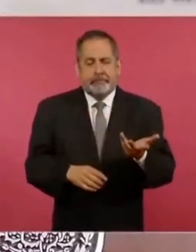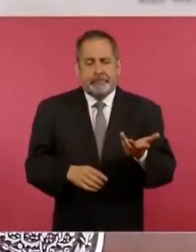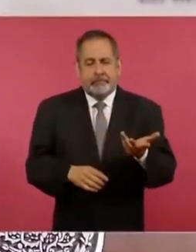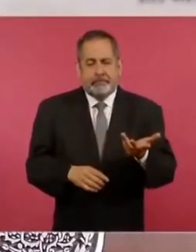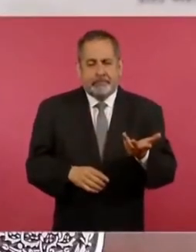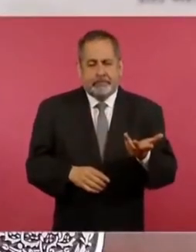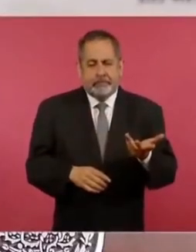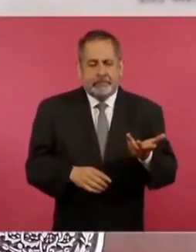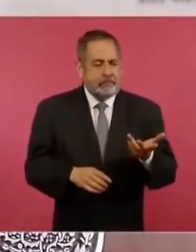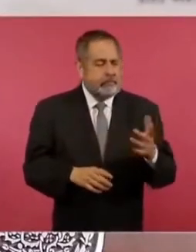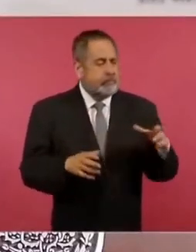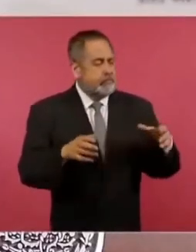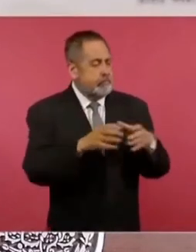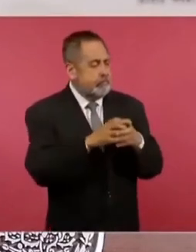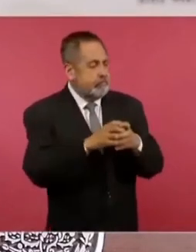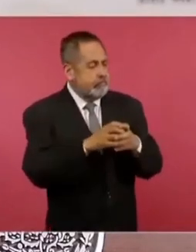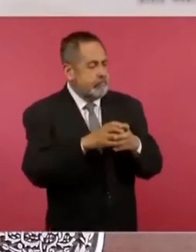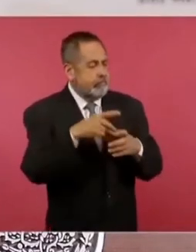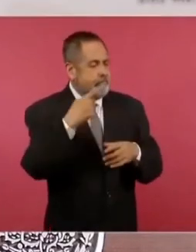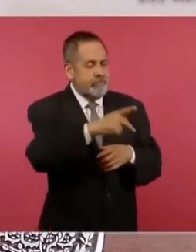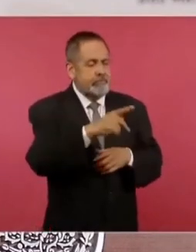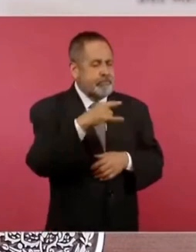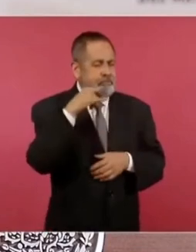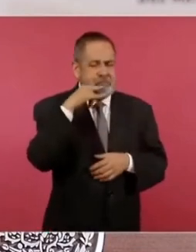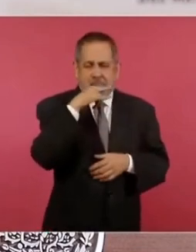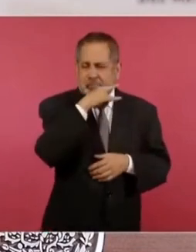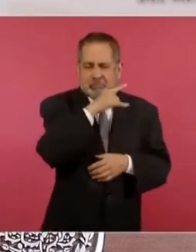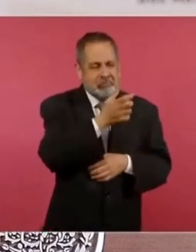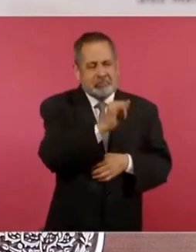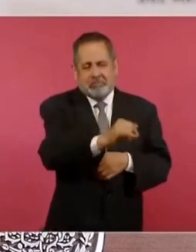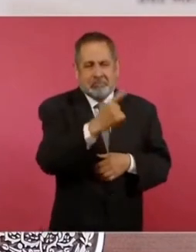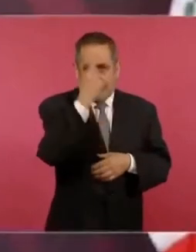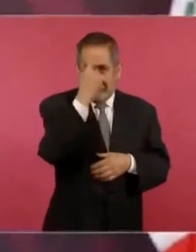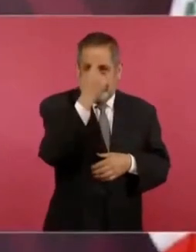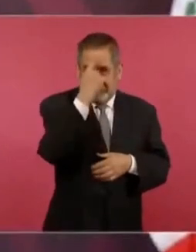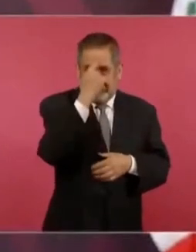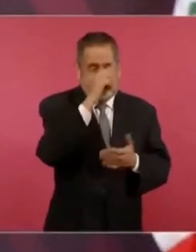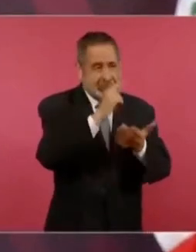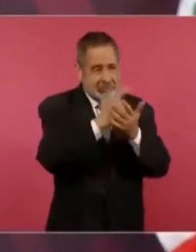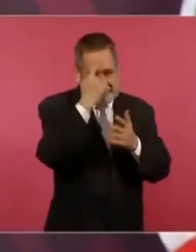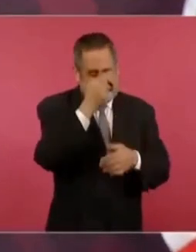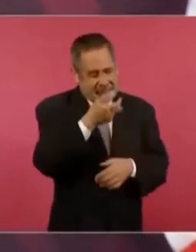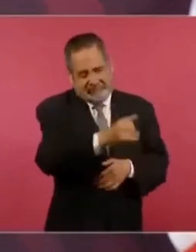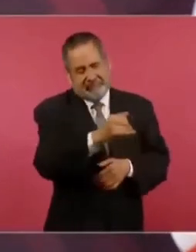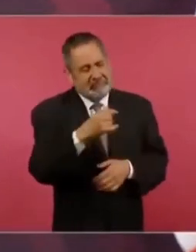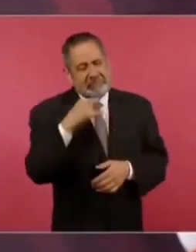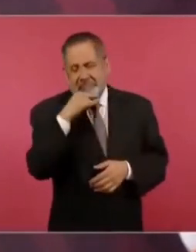que su verdadera doctrina es la hipocresía y no los